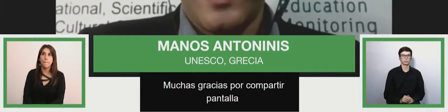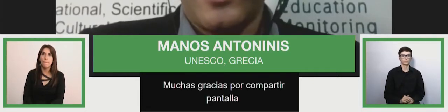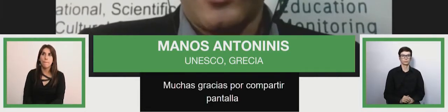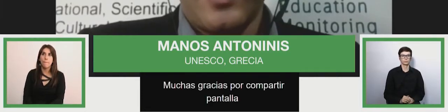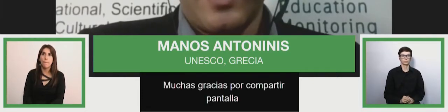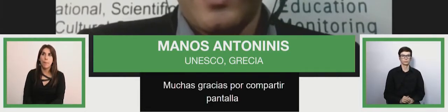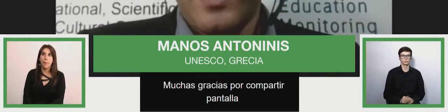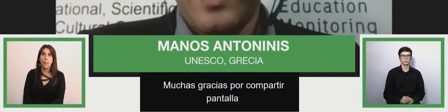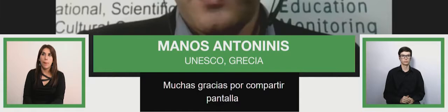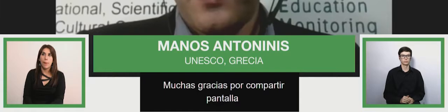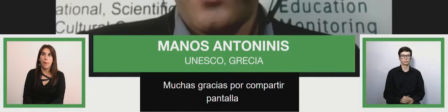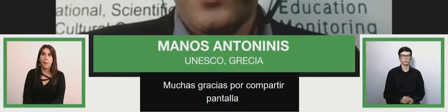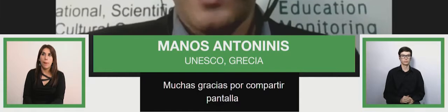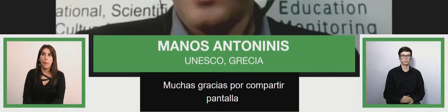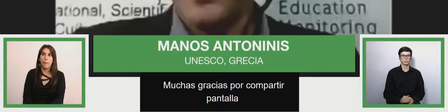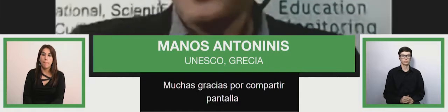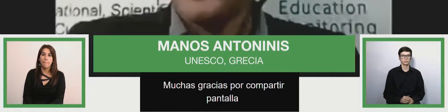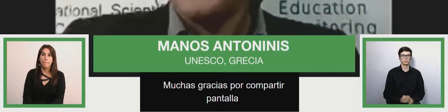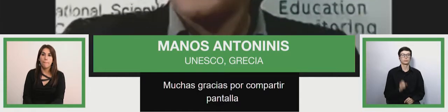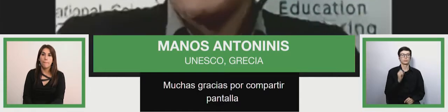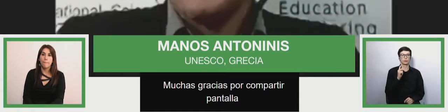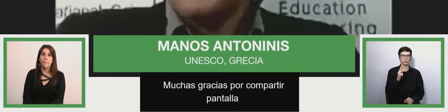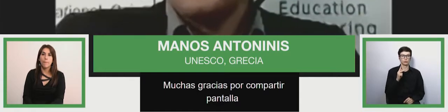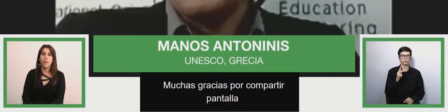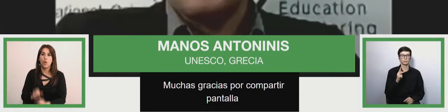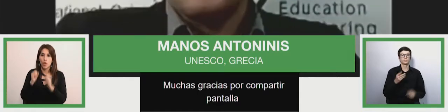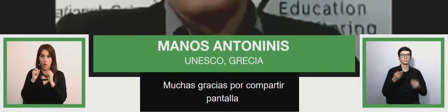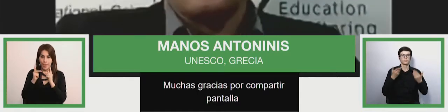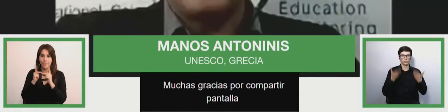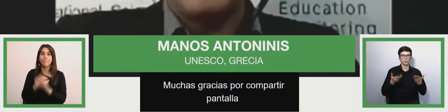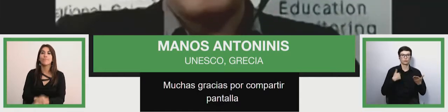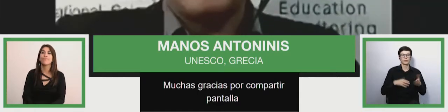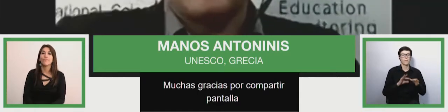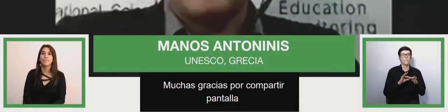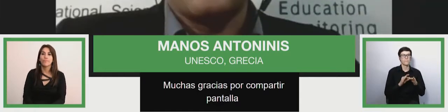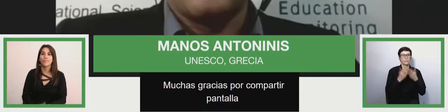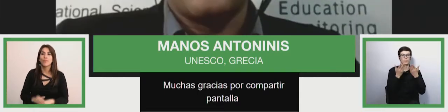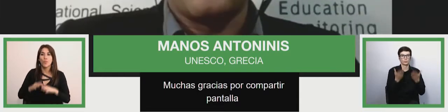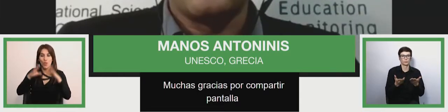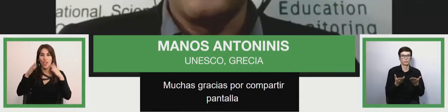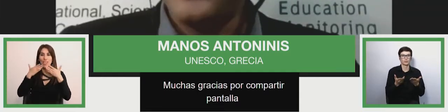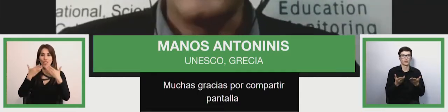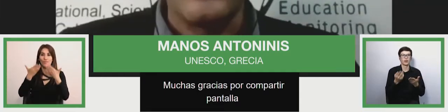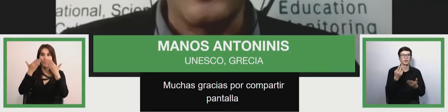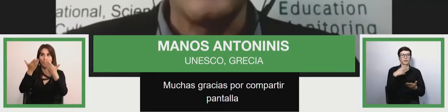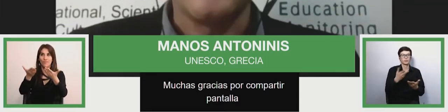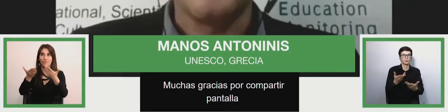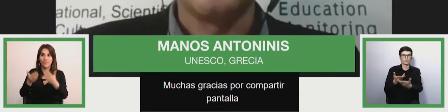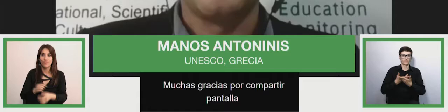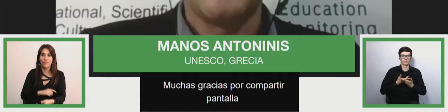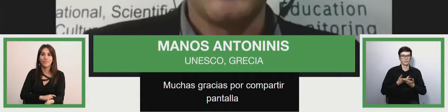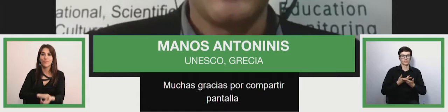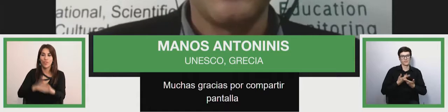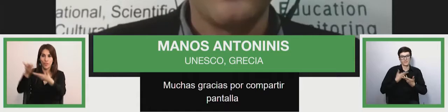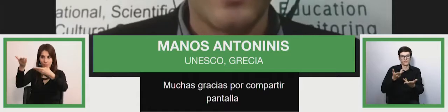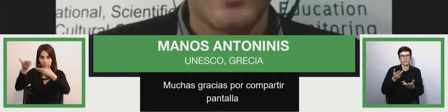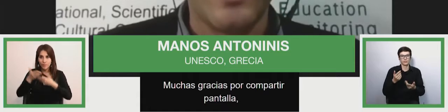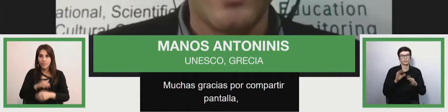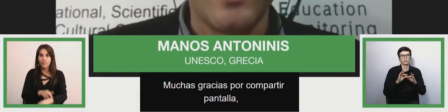Entonces, muchas gracias por su invitación. Es